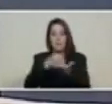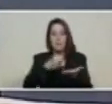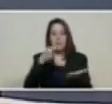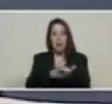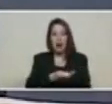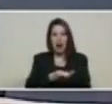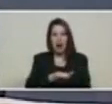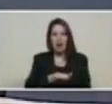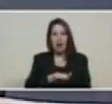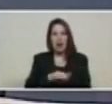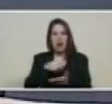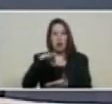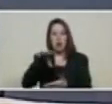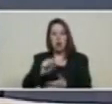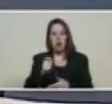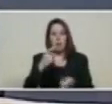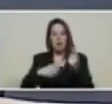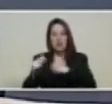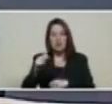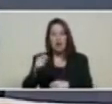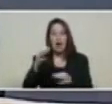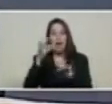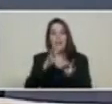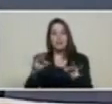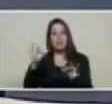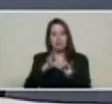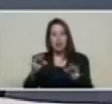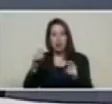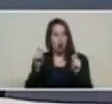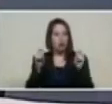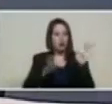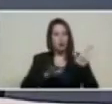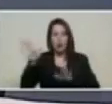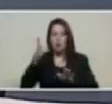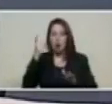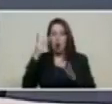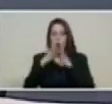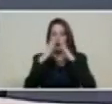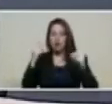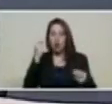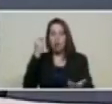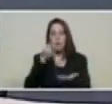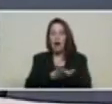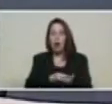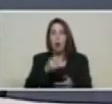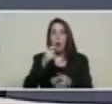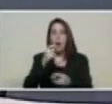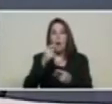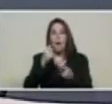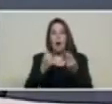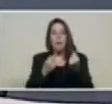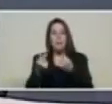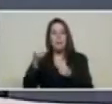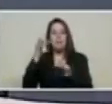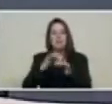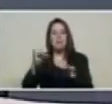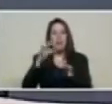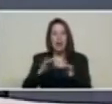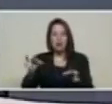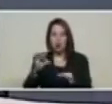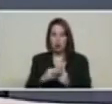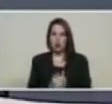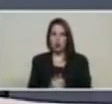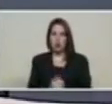de las transacciones por parte de los turistas y de los viajes de los venezolanos al exterior en petro